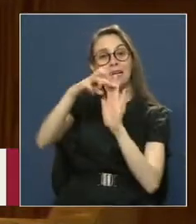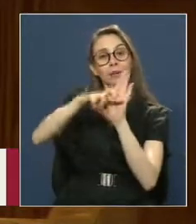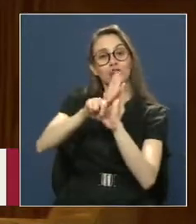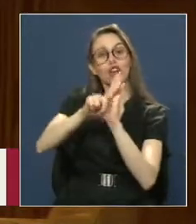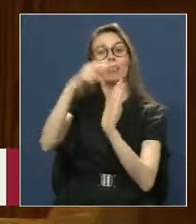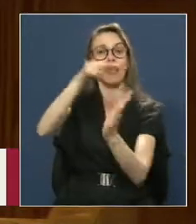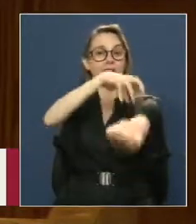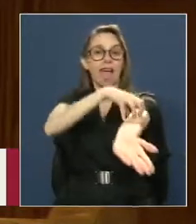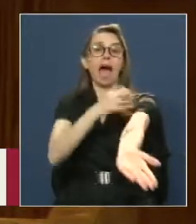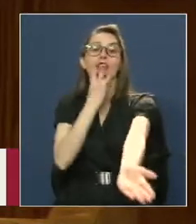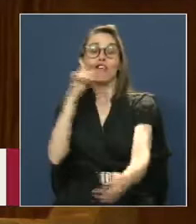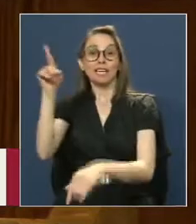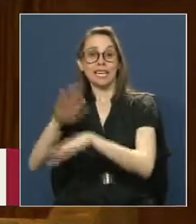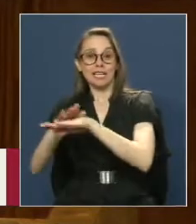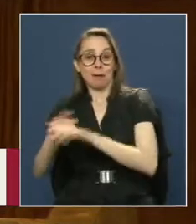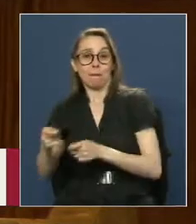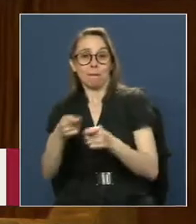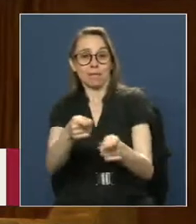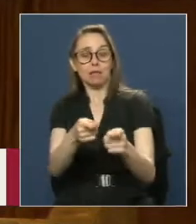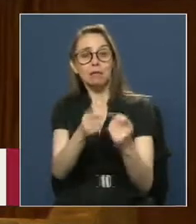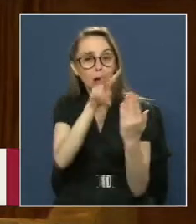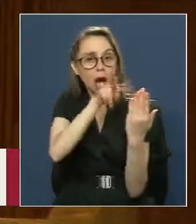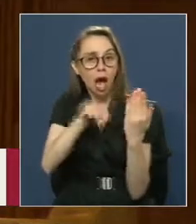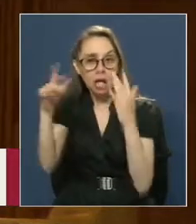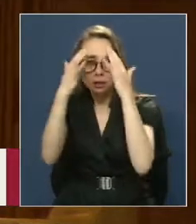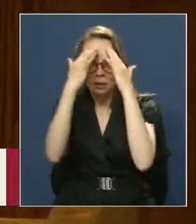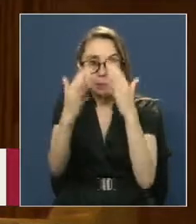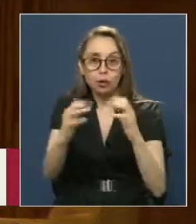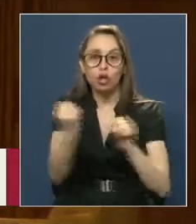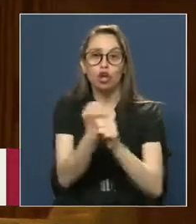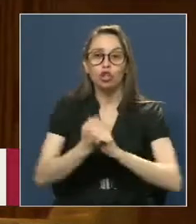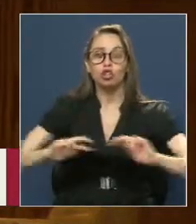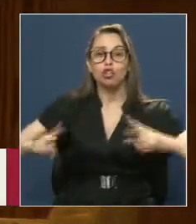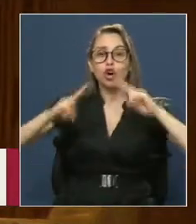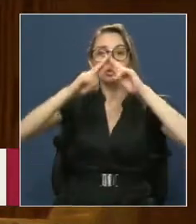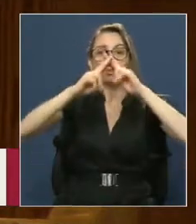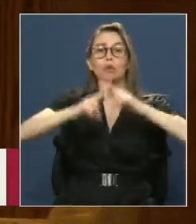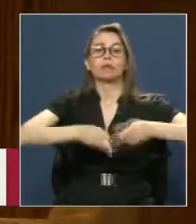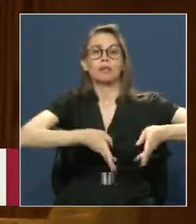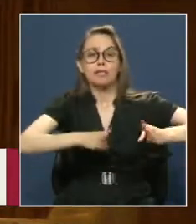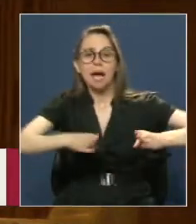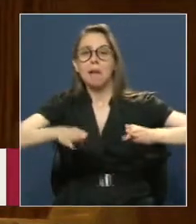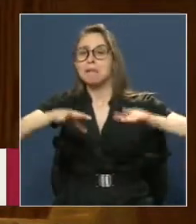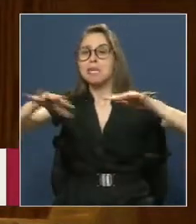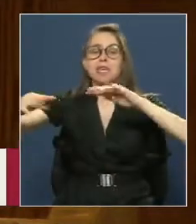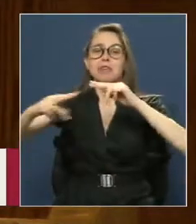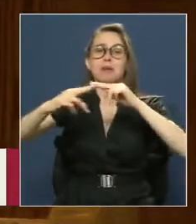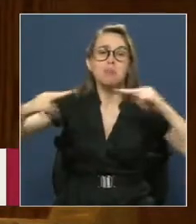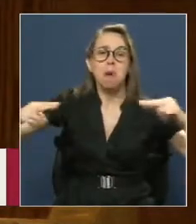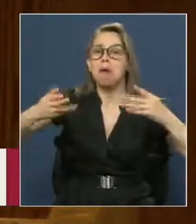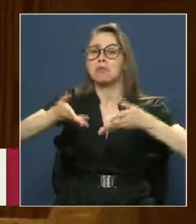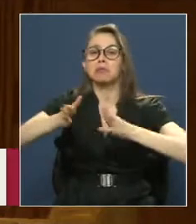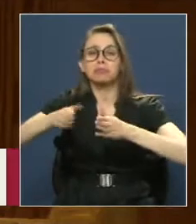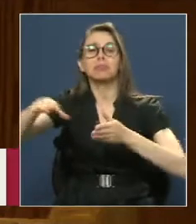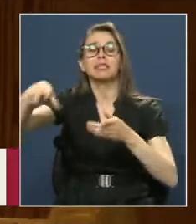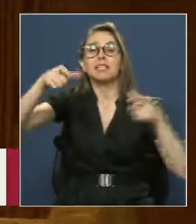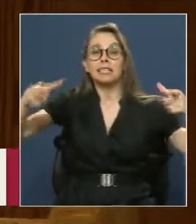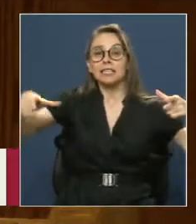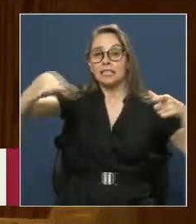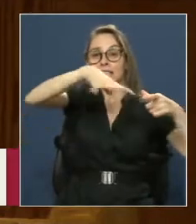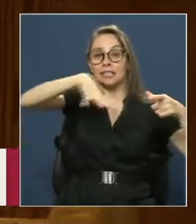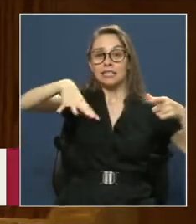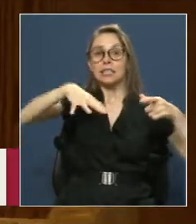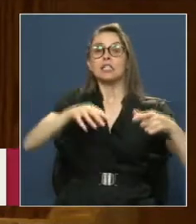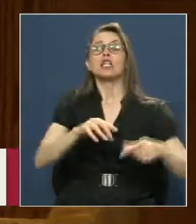Antofagasta Encontramos La preocupación Por la construcción De infraestructura Que él tenía Con nuestra zona La creación De zonas Franca